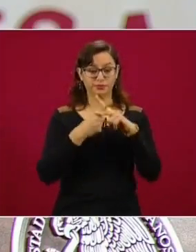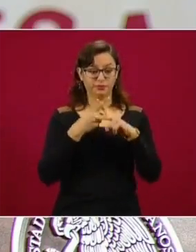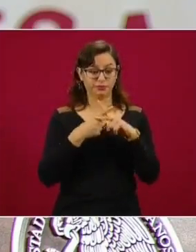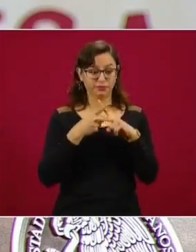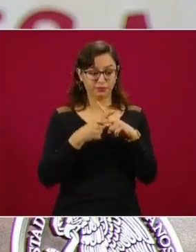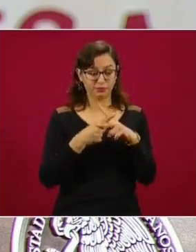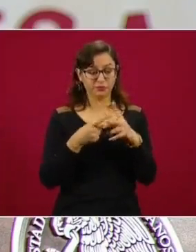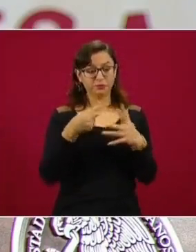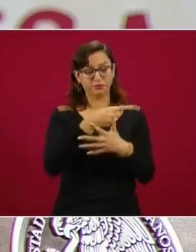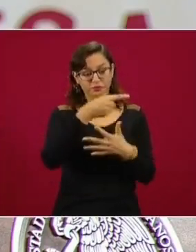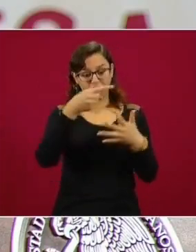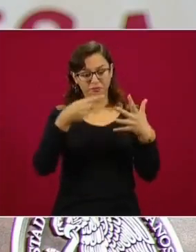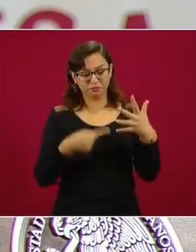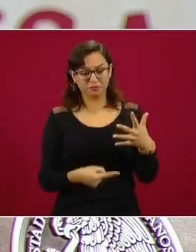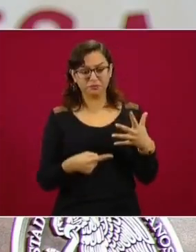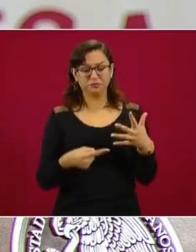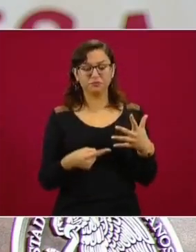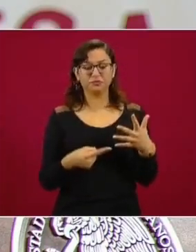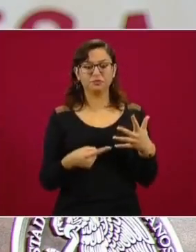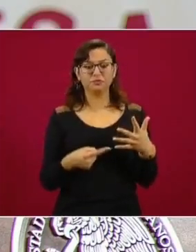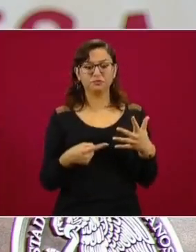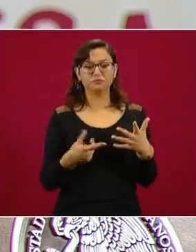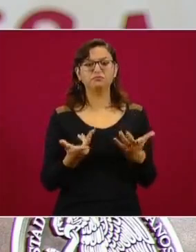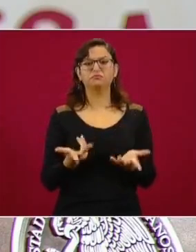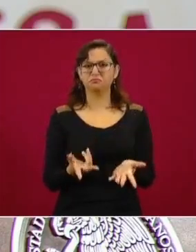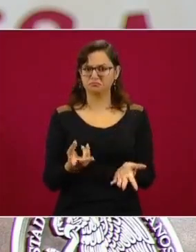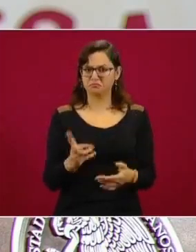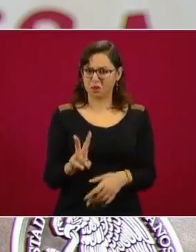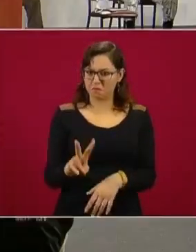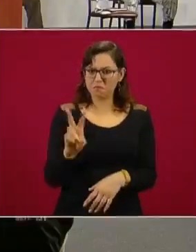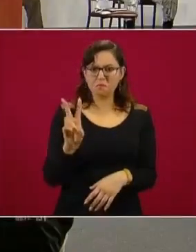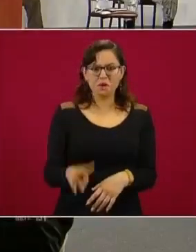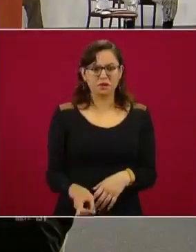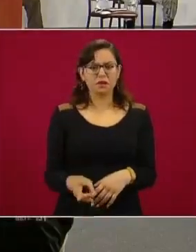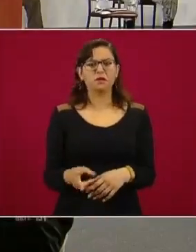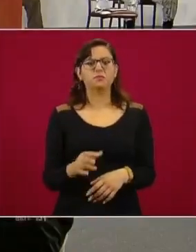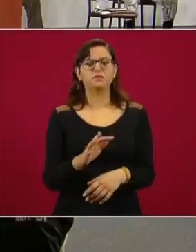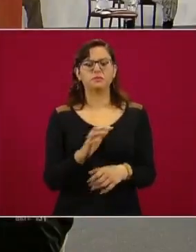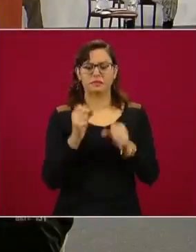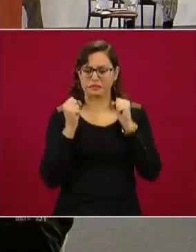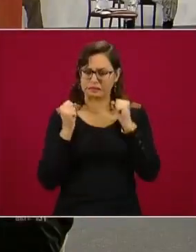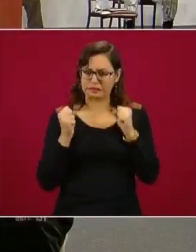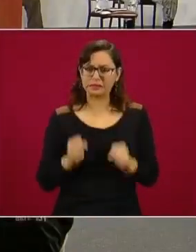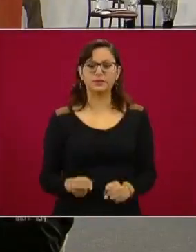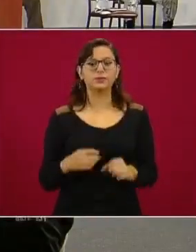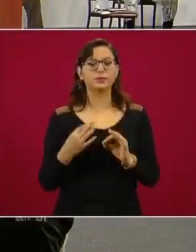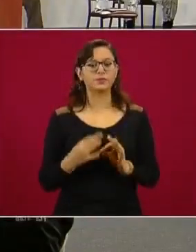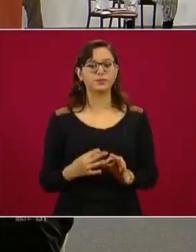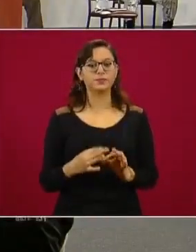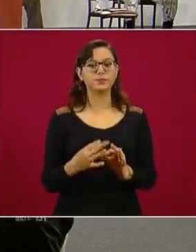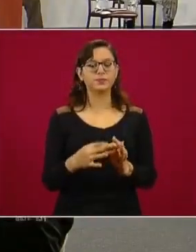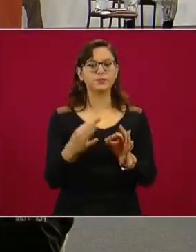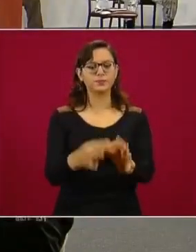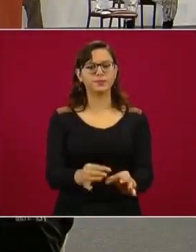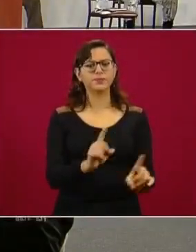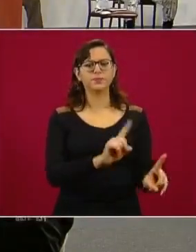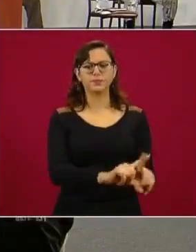certeza en la validez y la eficacia de la estrategia.